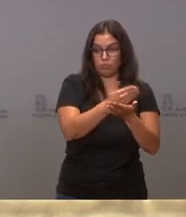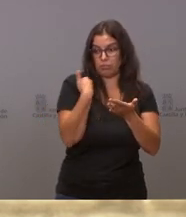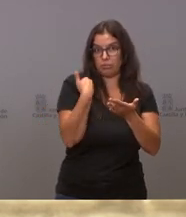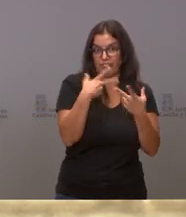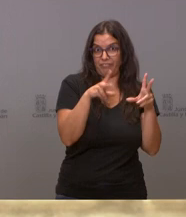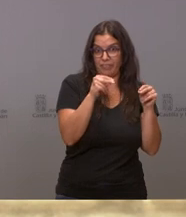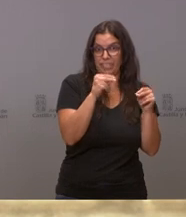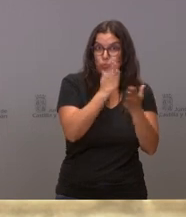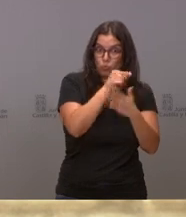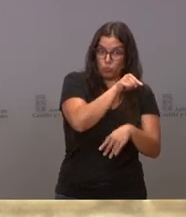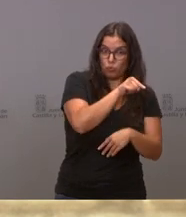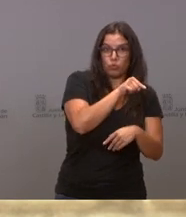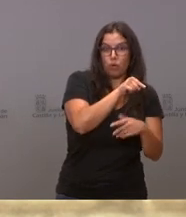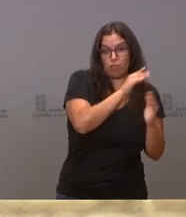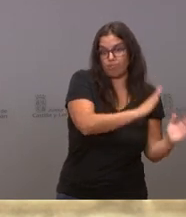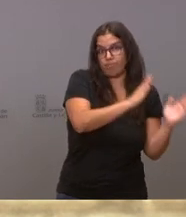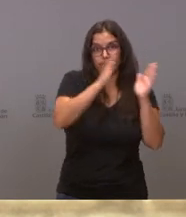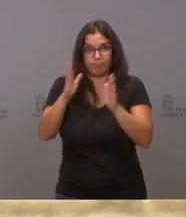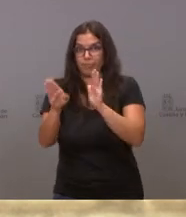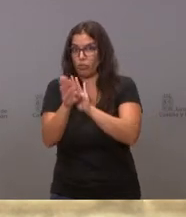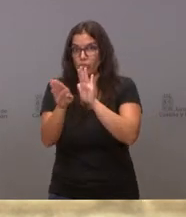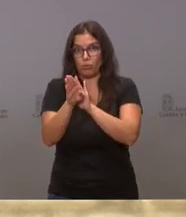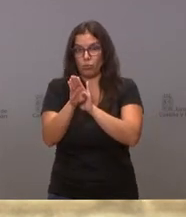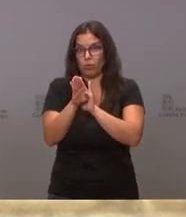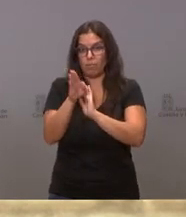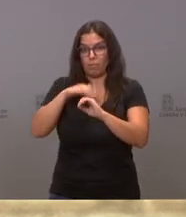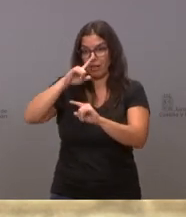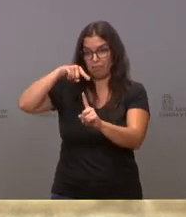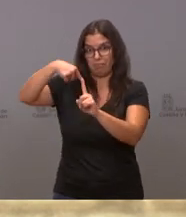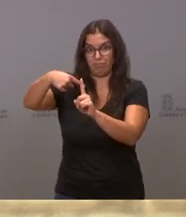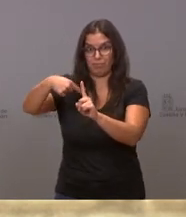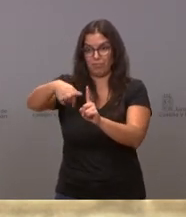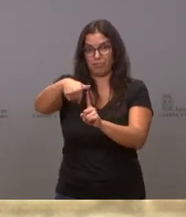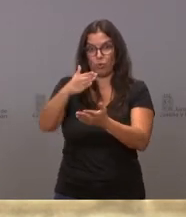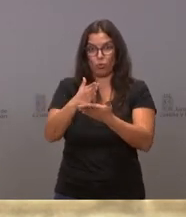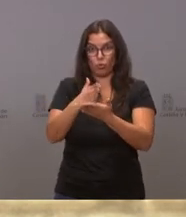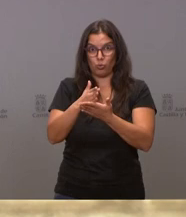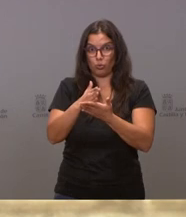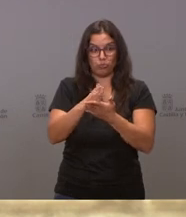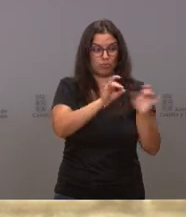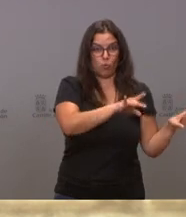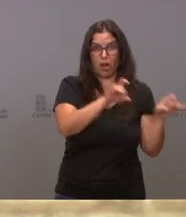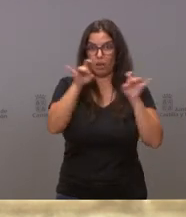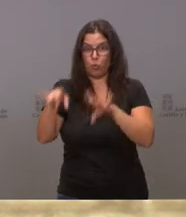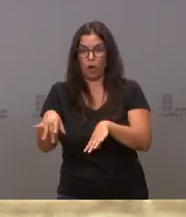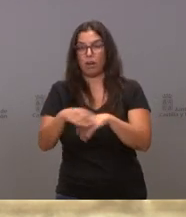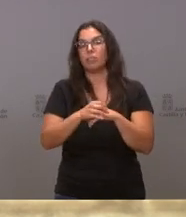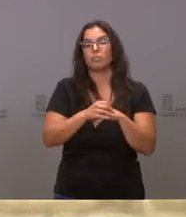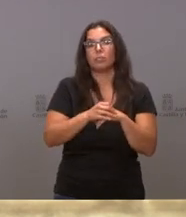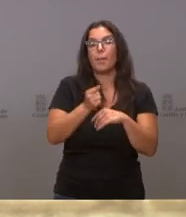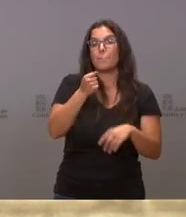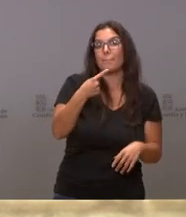de terminar, se van a mantener durante el curso 21-22. La contratación de 1